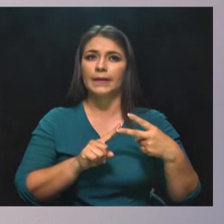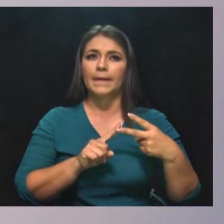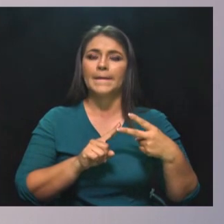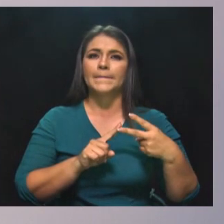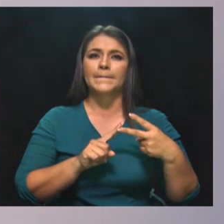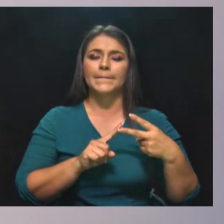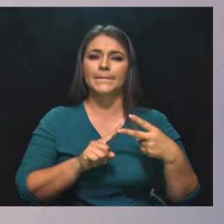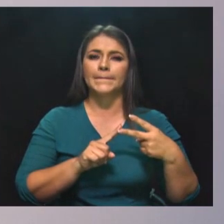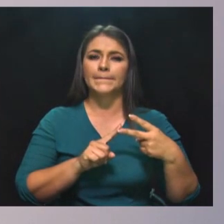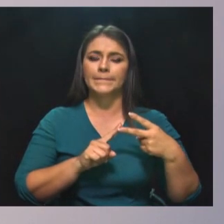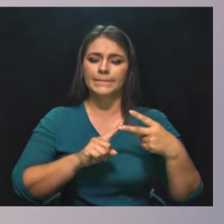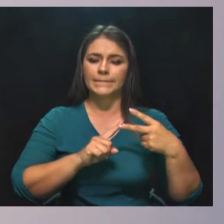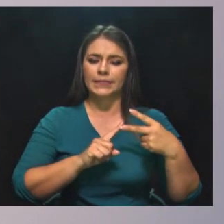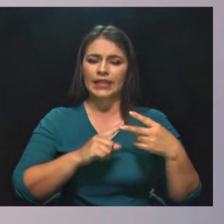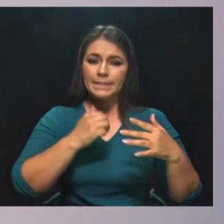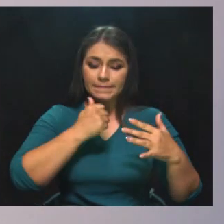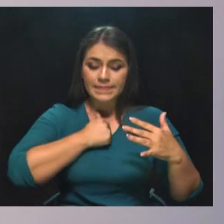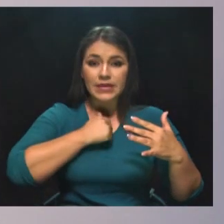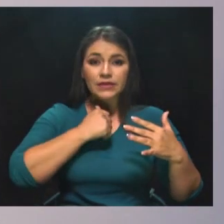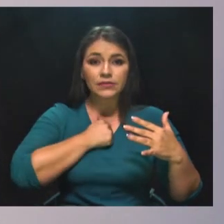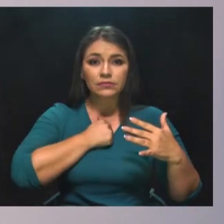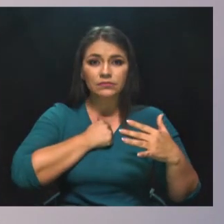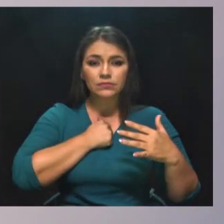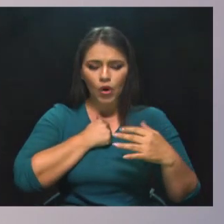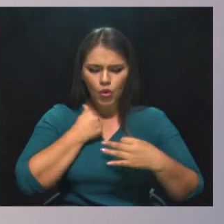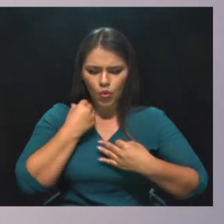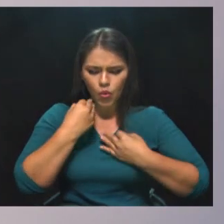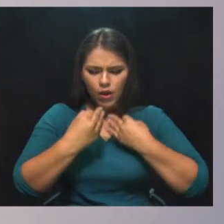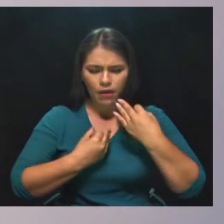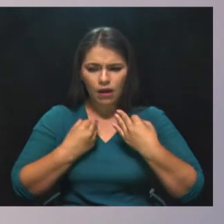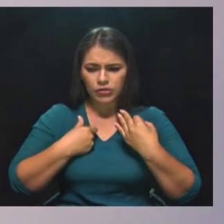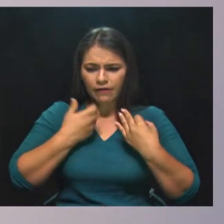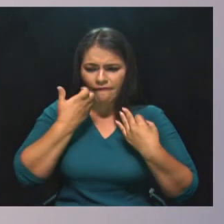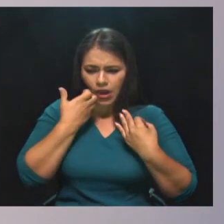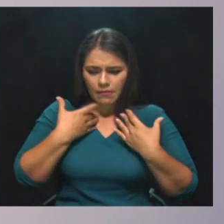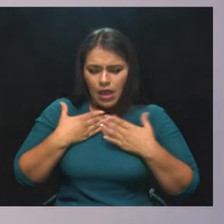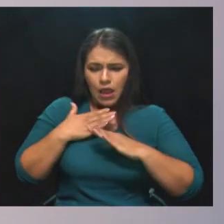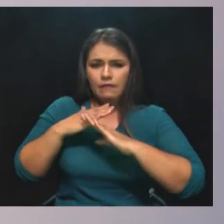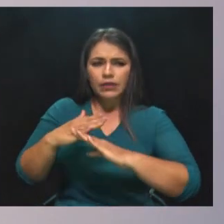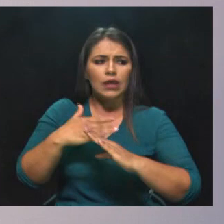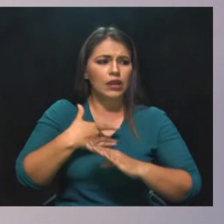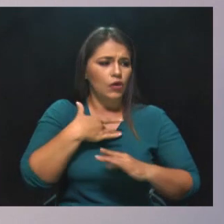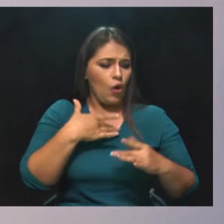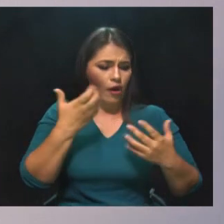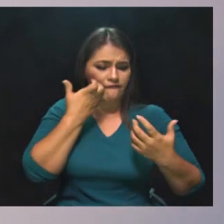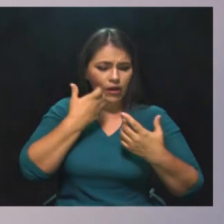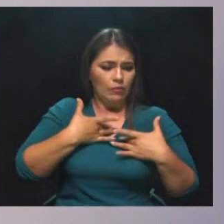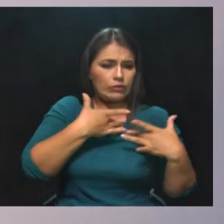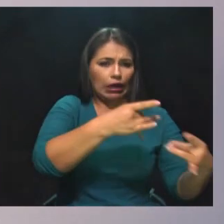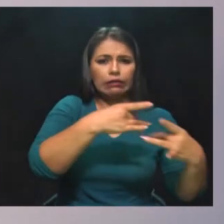hacerlo teniendo el mayor cuidado para no contagiarse ni contagiar a otros.